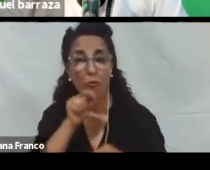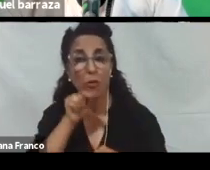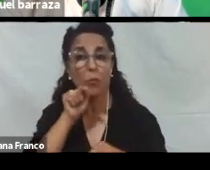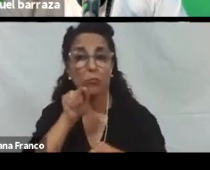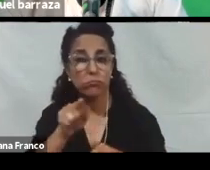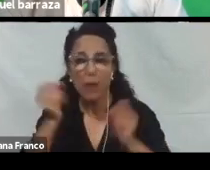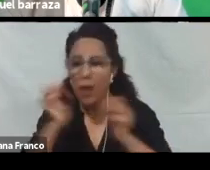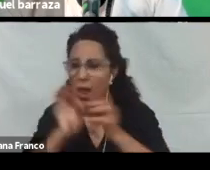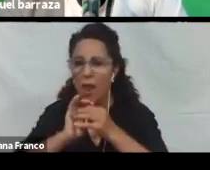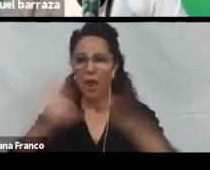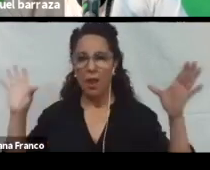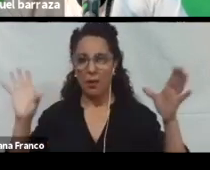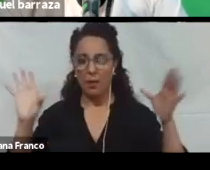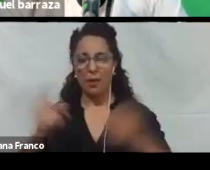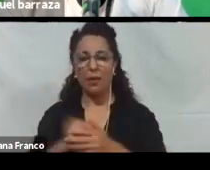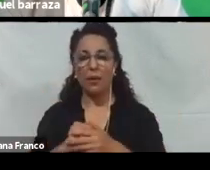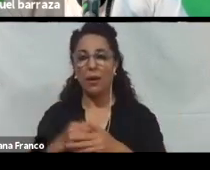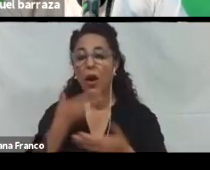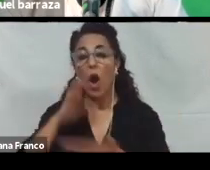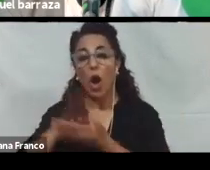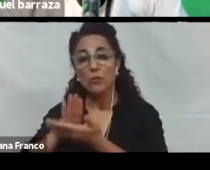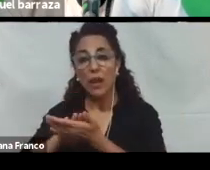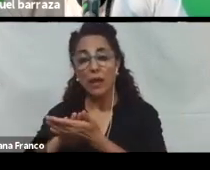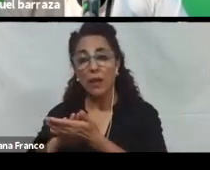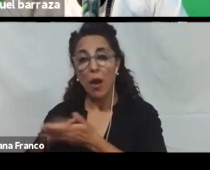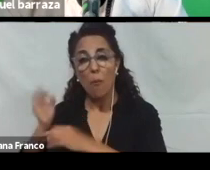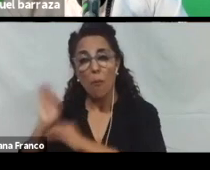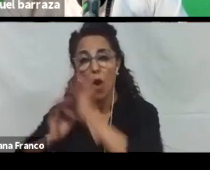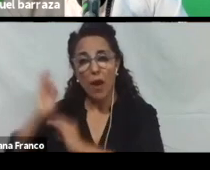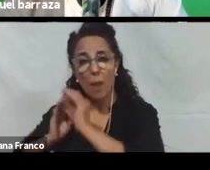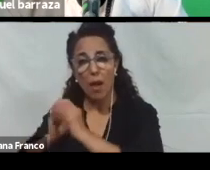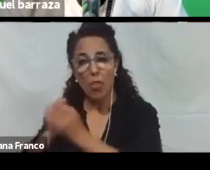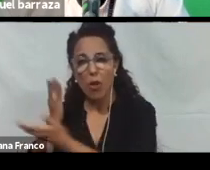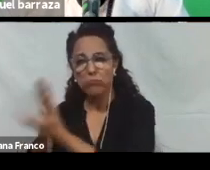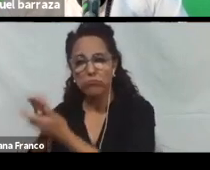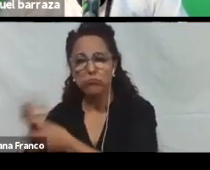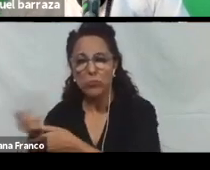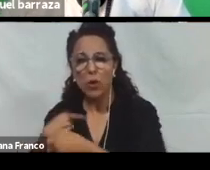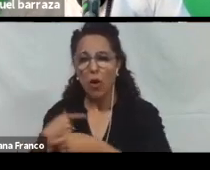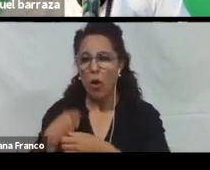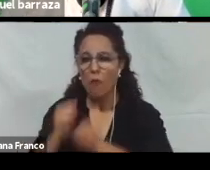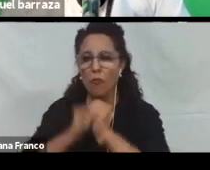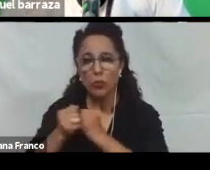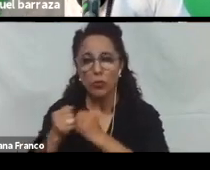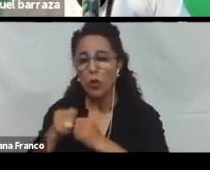libremente. Incluso hasta podés contratar. Un programador. Para generar. Tu propia funcionalidad. Lo que vos necesitas.